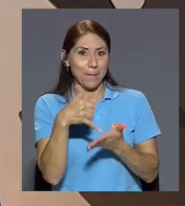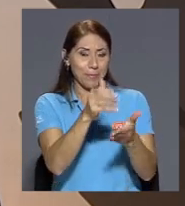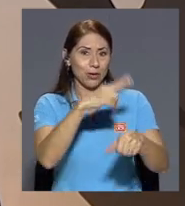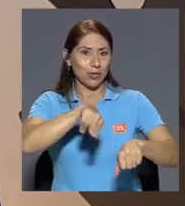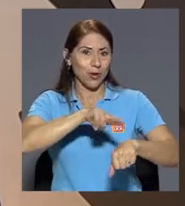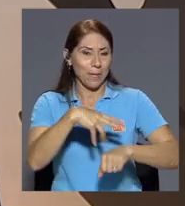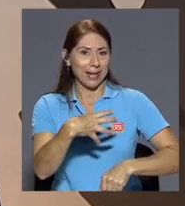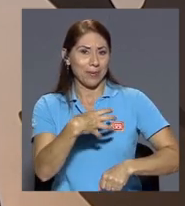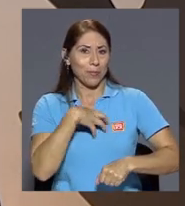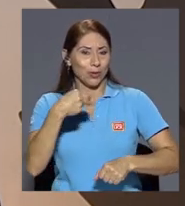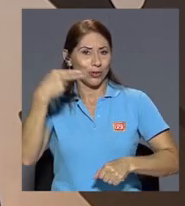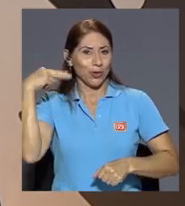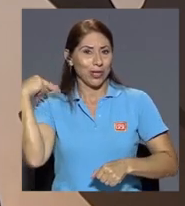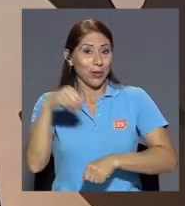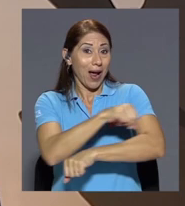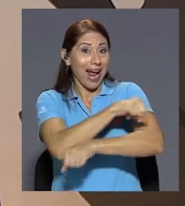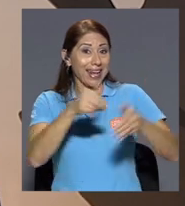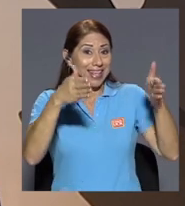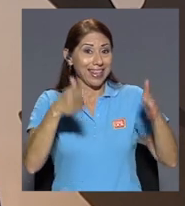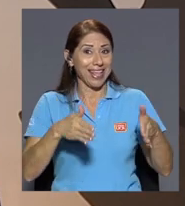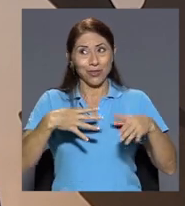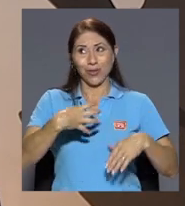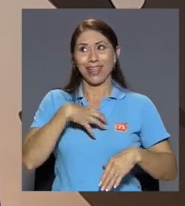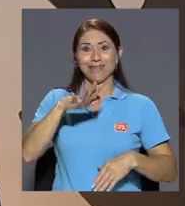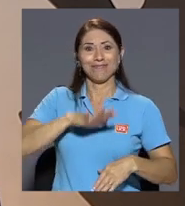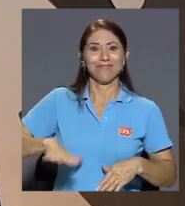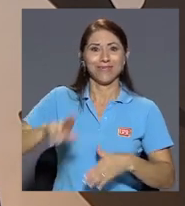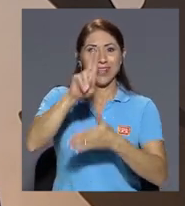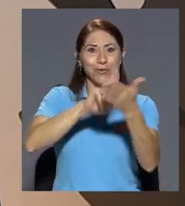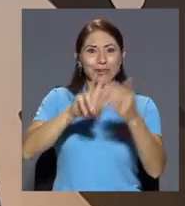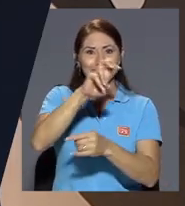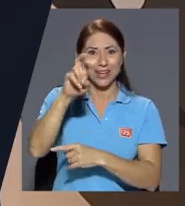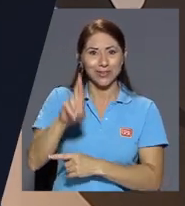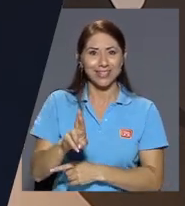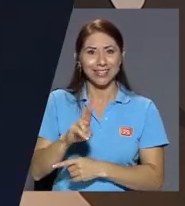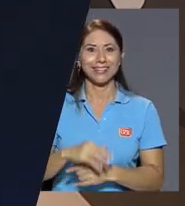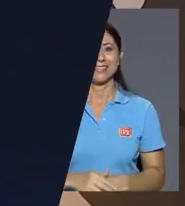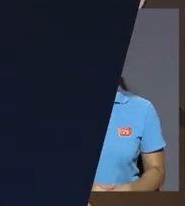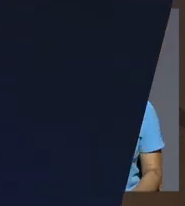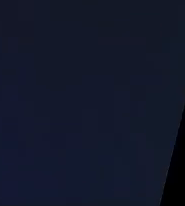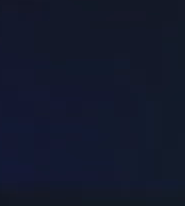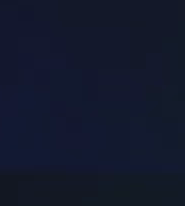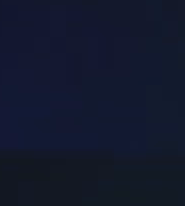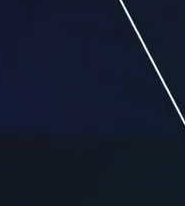histórico un arquitecto de nuestra casa la casa de la Universidad de Costa Rica